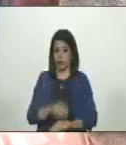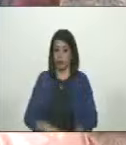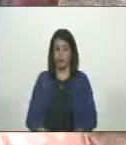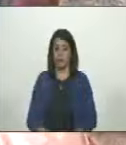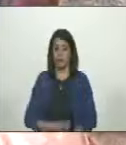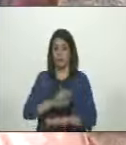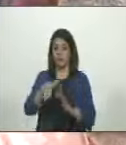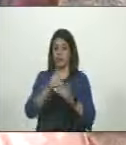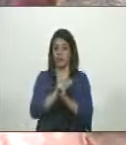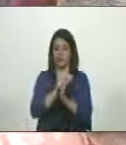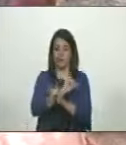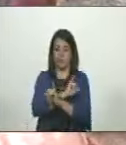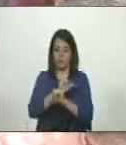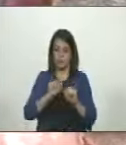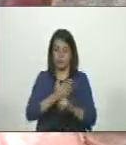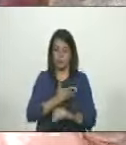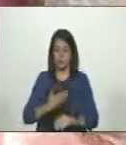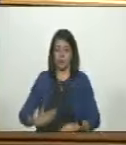Esto, señor presidente.